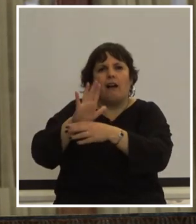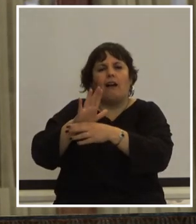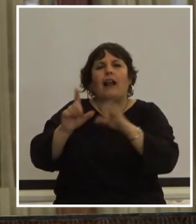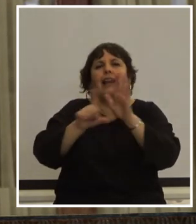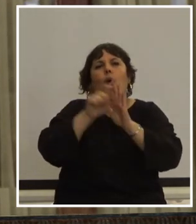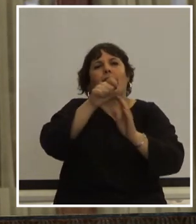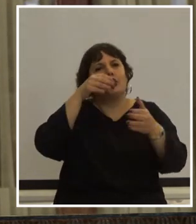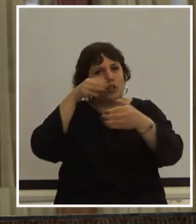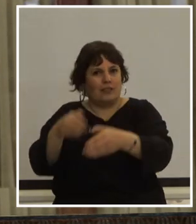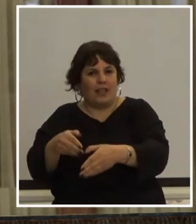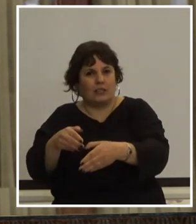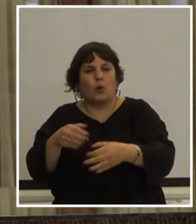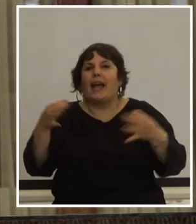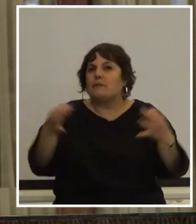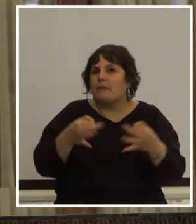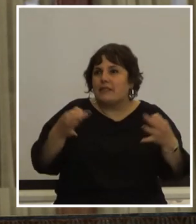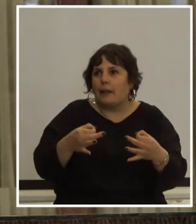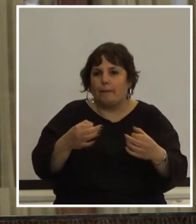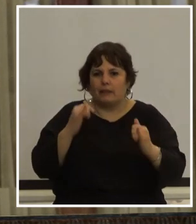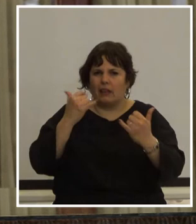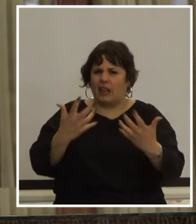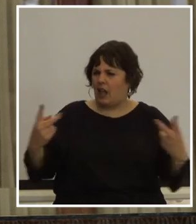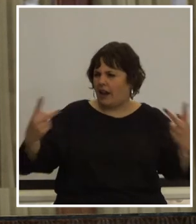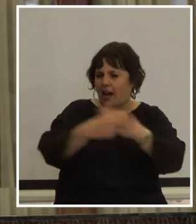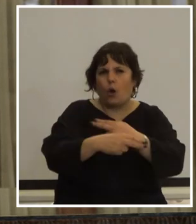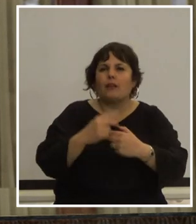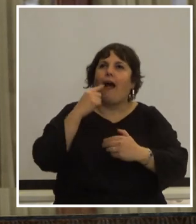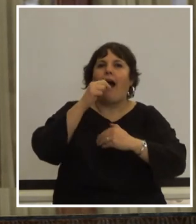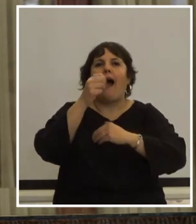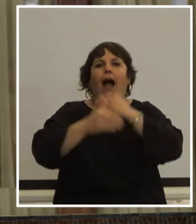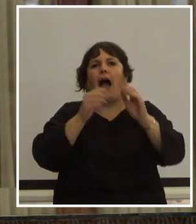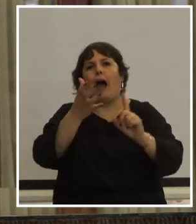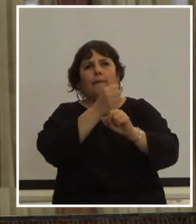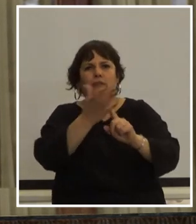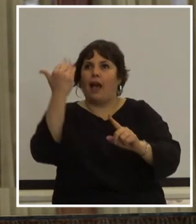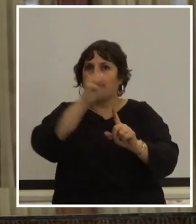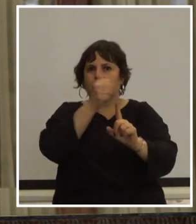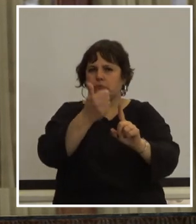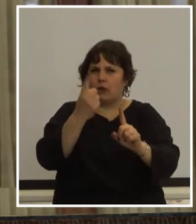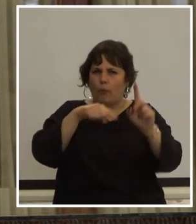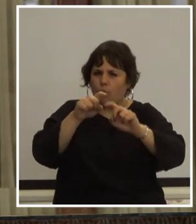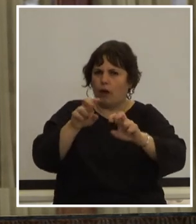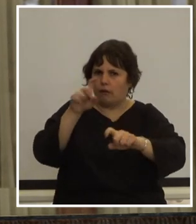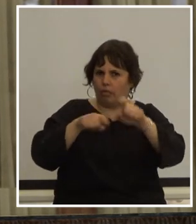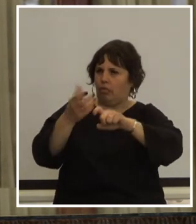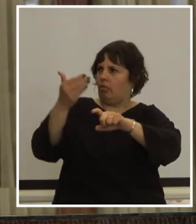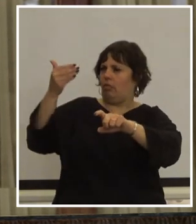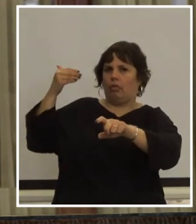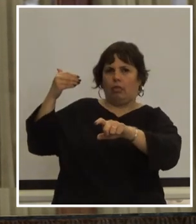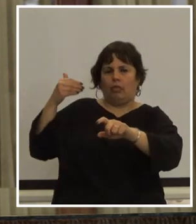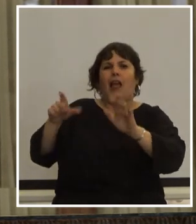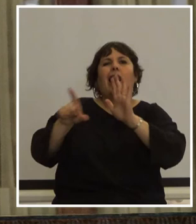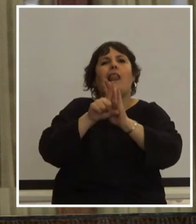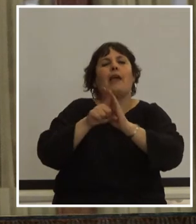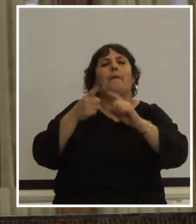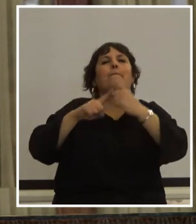especialmente se exponen recortar avances democráticos alcanzados es el caso de la ley de